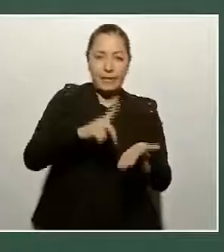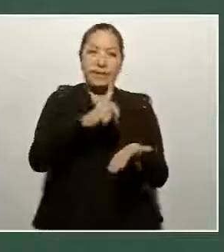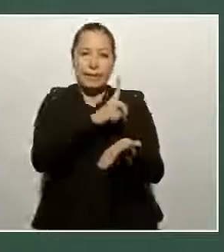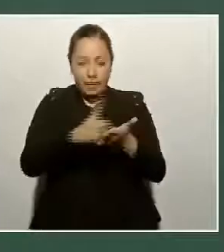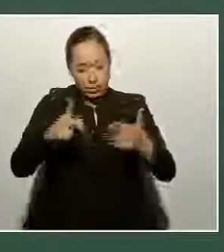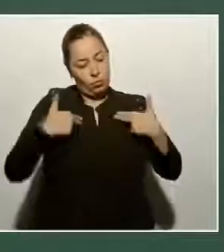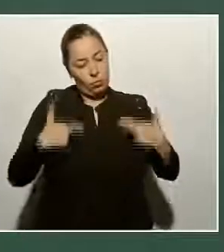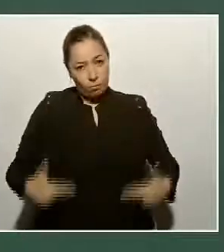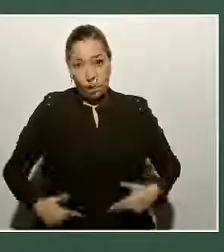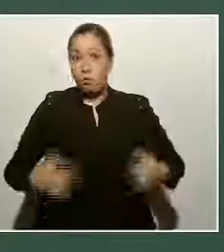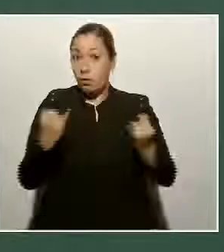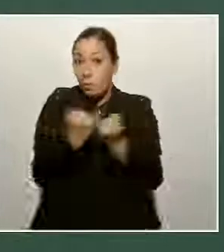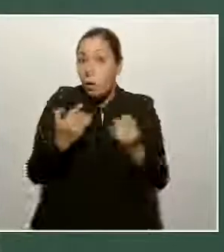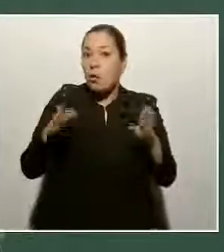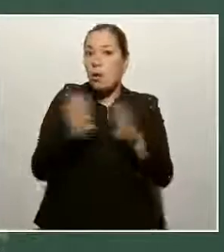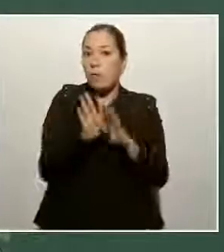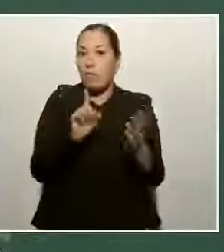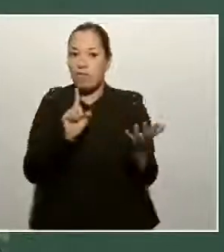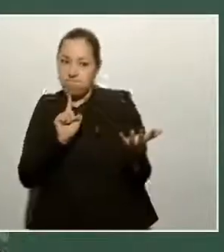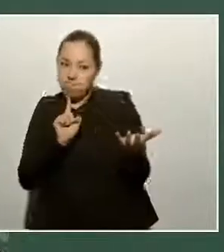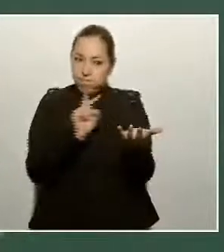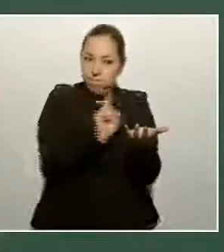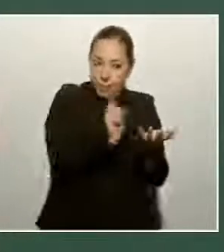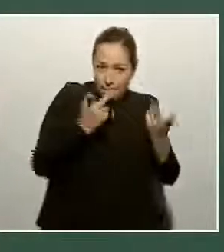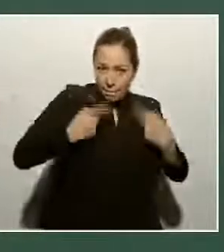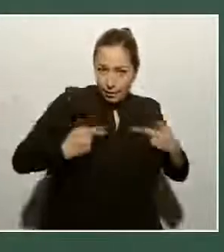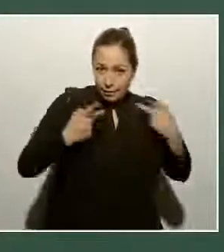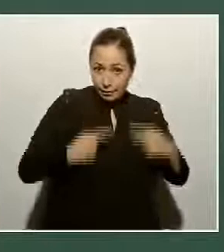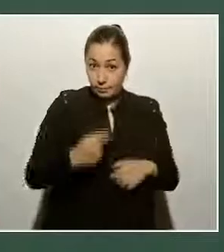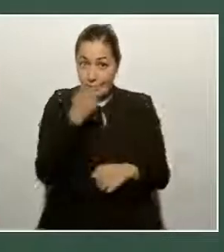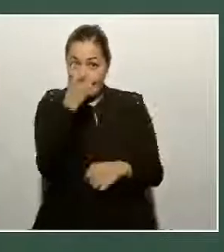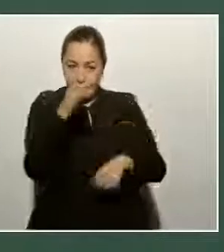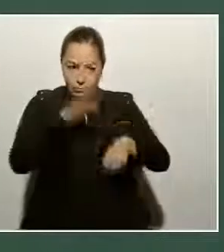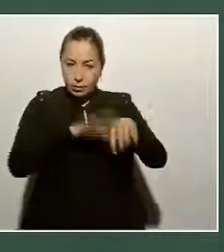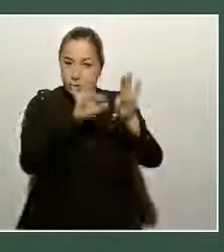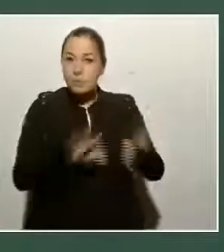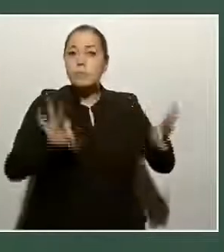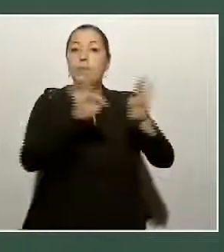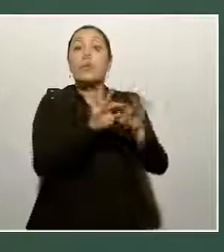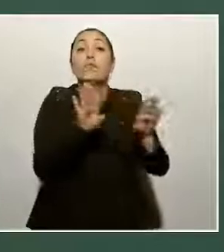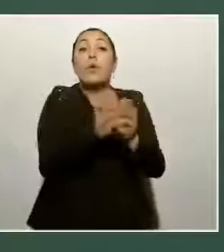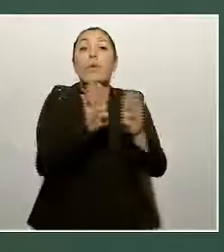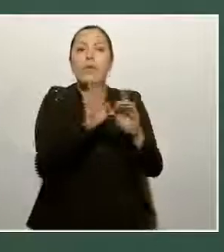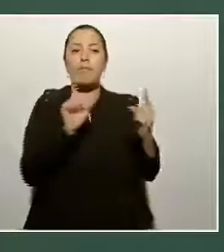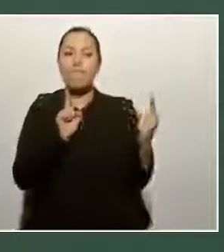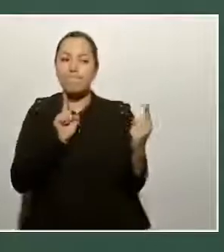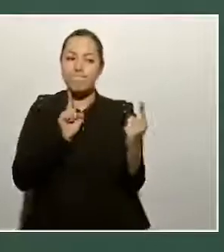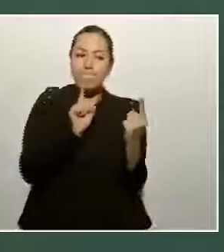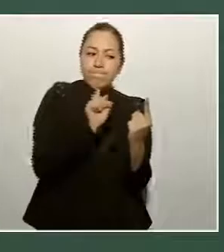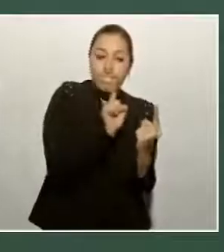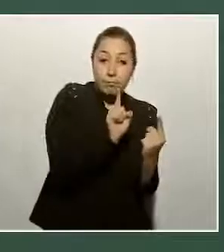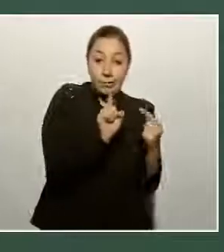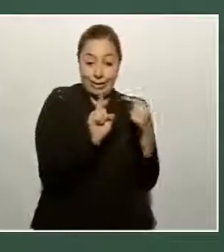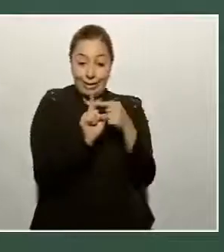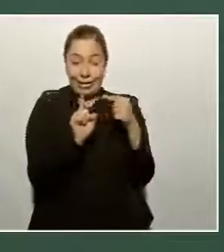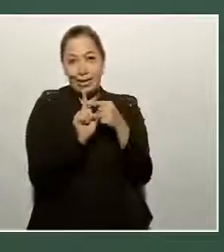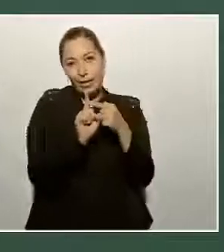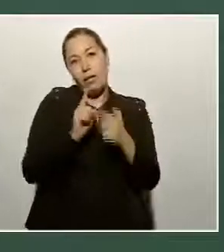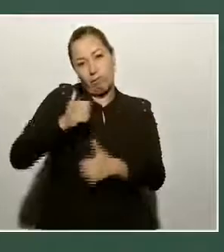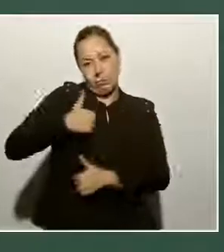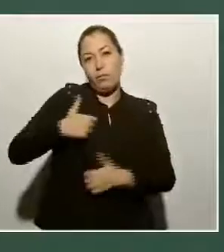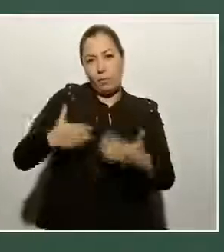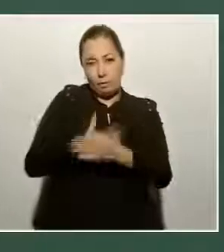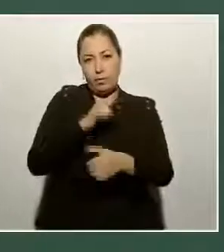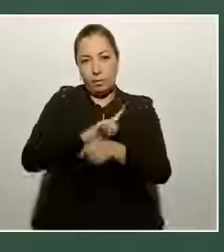fuerza, aspecto primordial en la labor de proximidad que realiza la Guardia Nacional con la